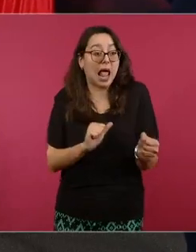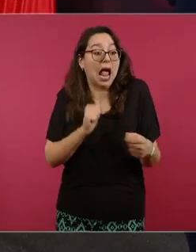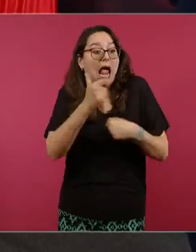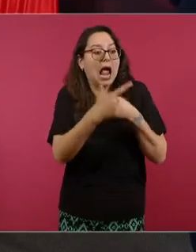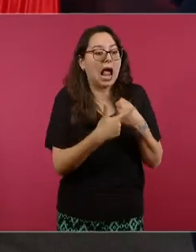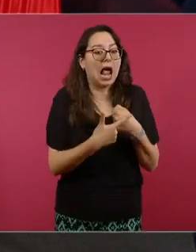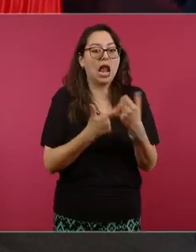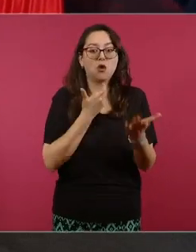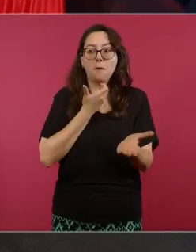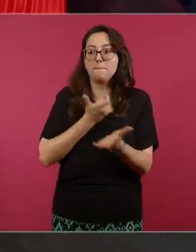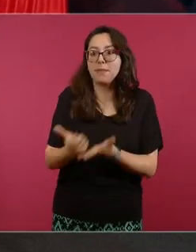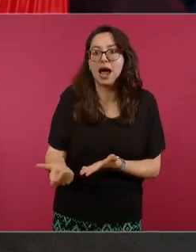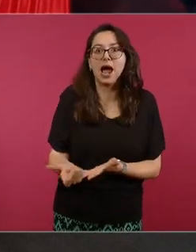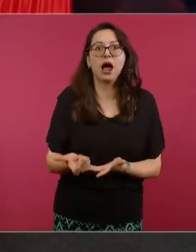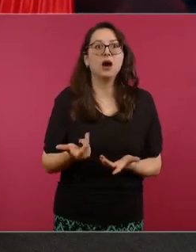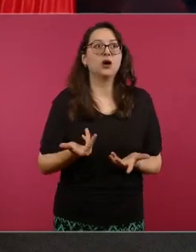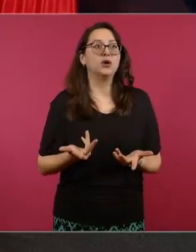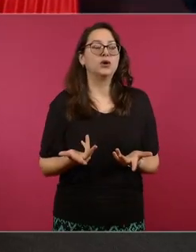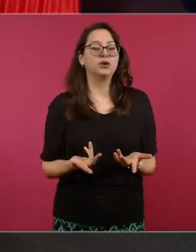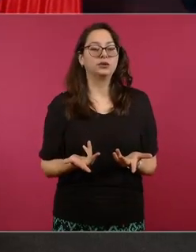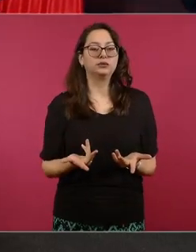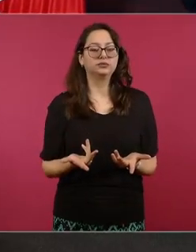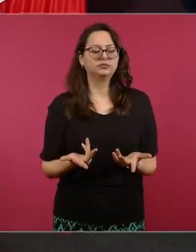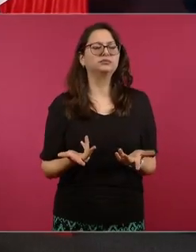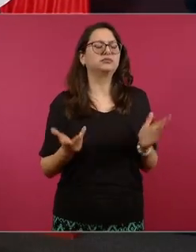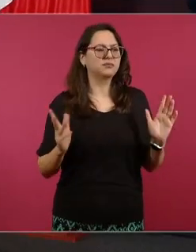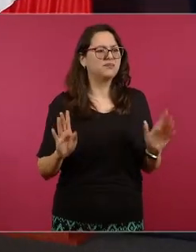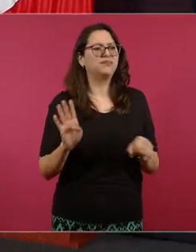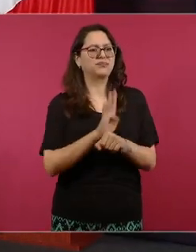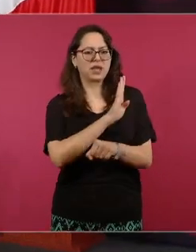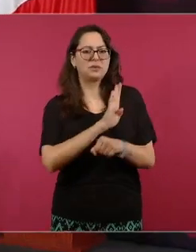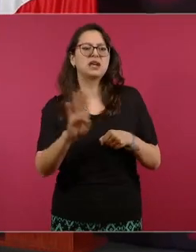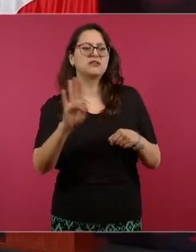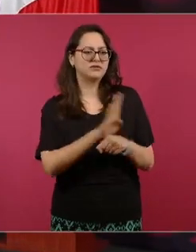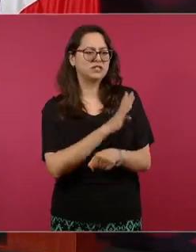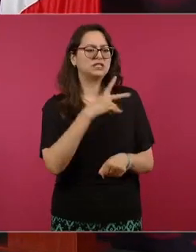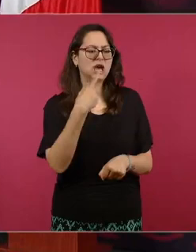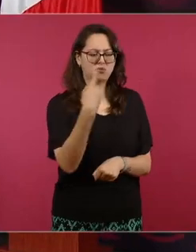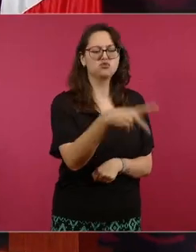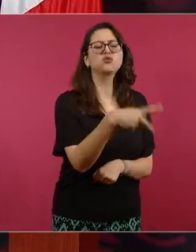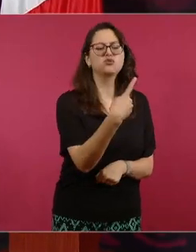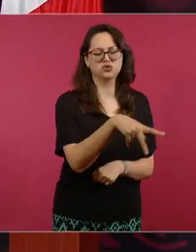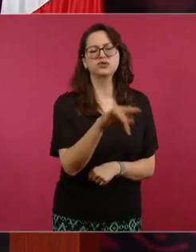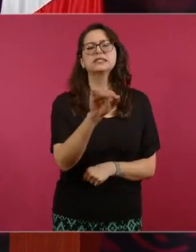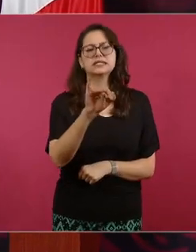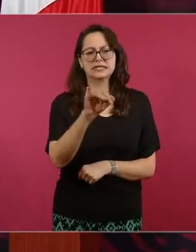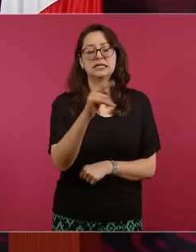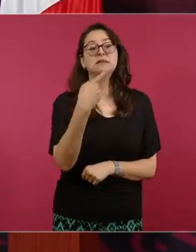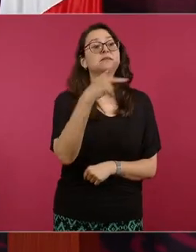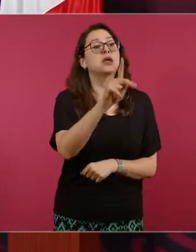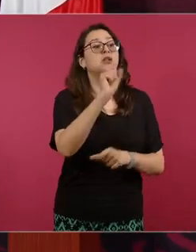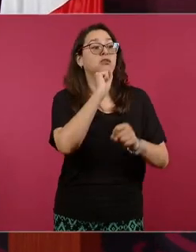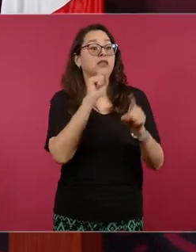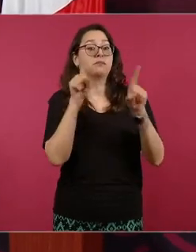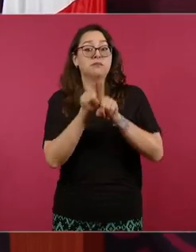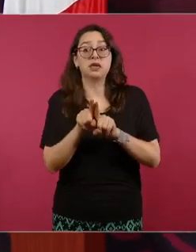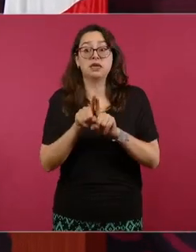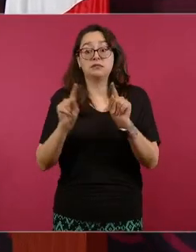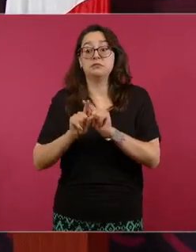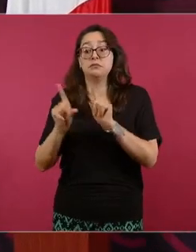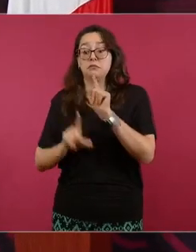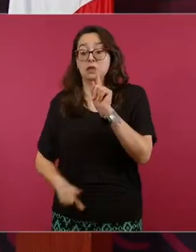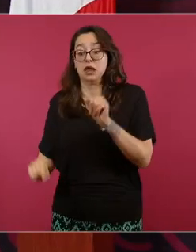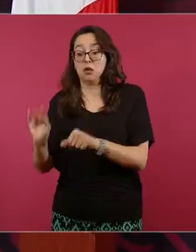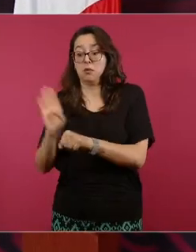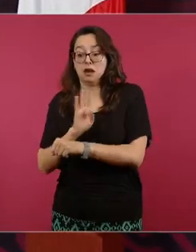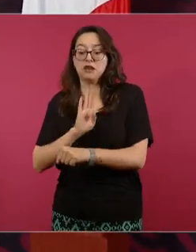considero considero buena consideraba buena yo